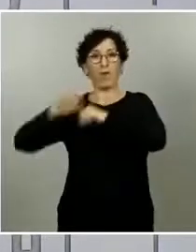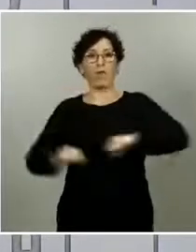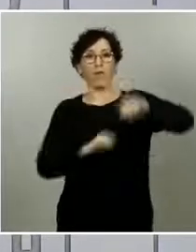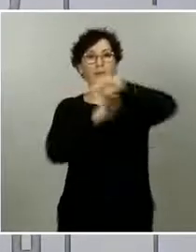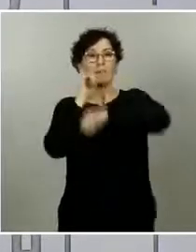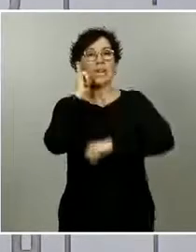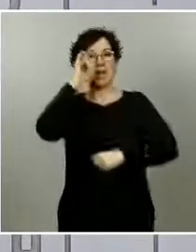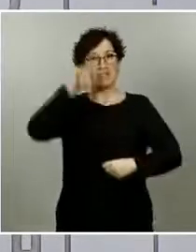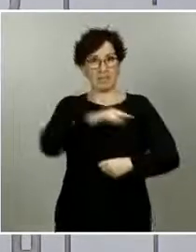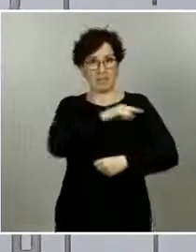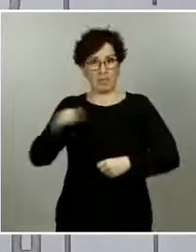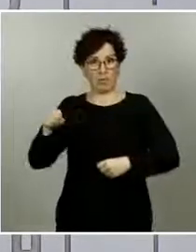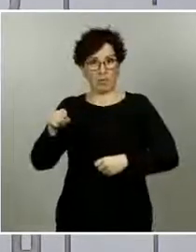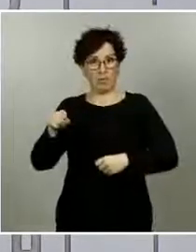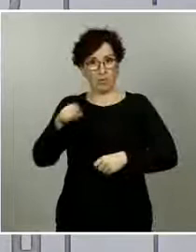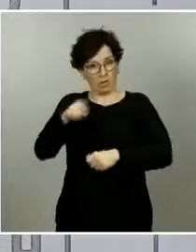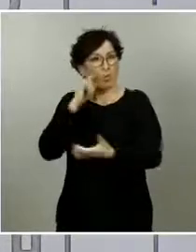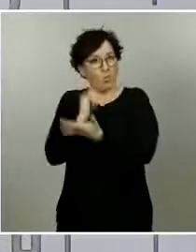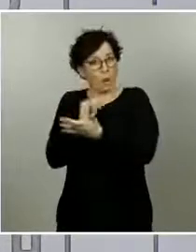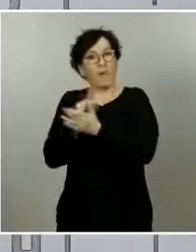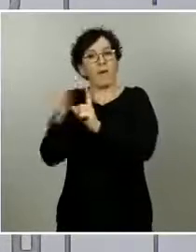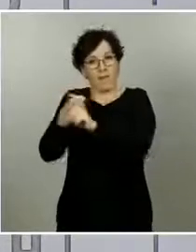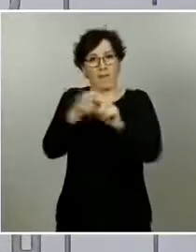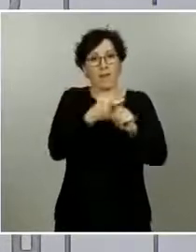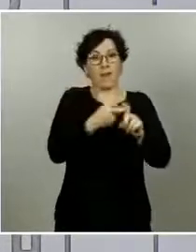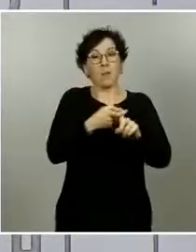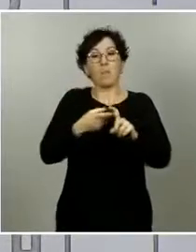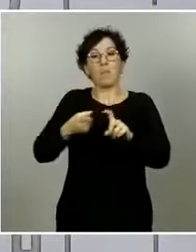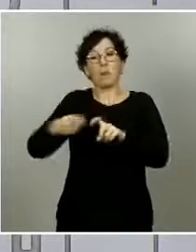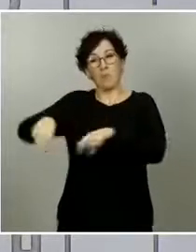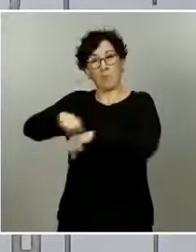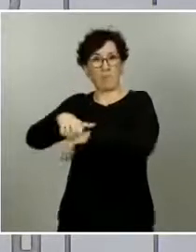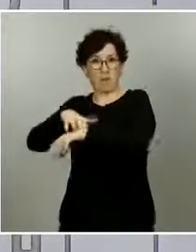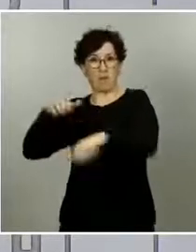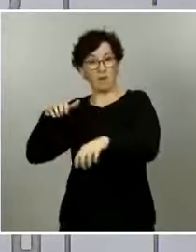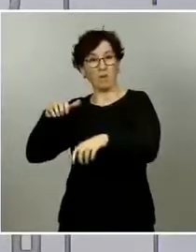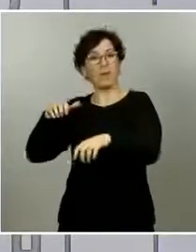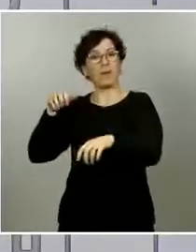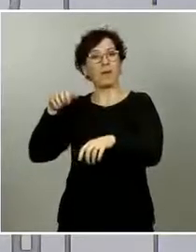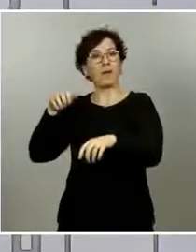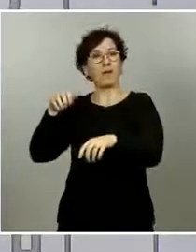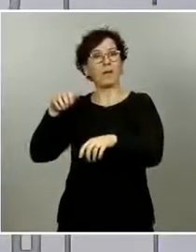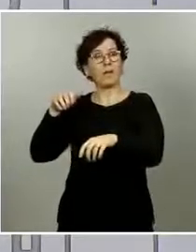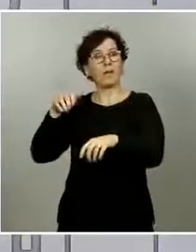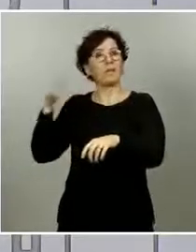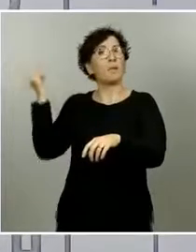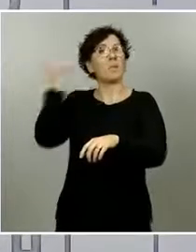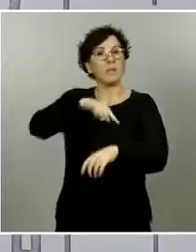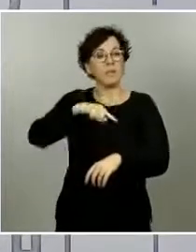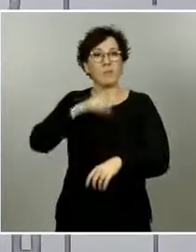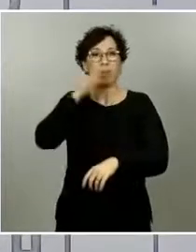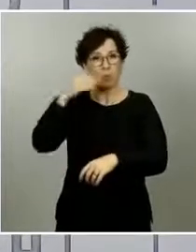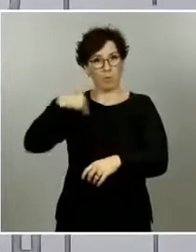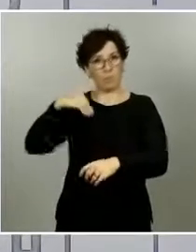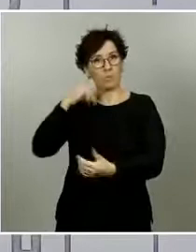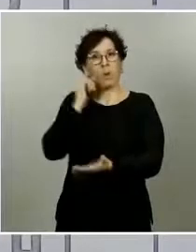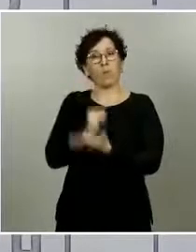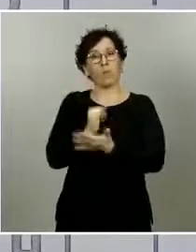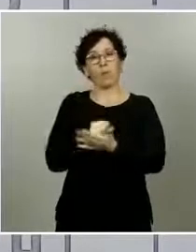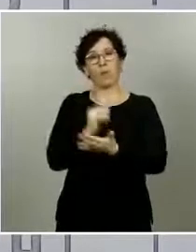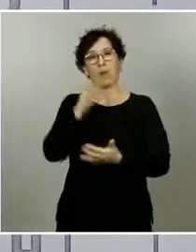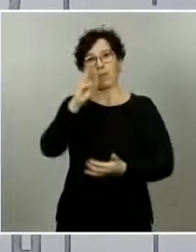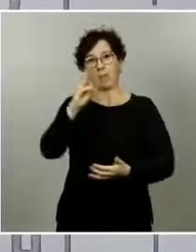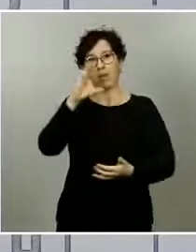serológicas, las pruebas que detectan las defensas que generamos contra el virus, pero muchos otros, una gran parte, de hecho probablemente más,